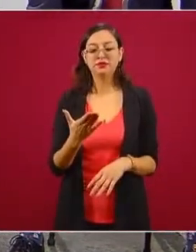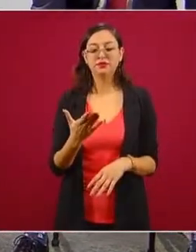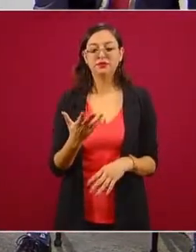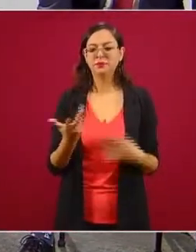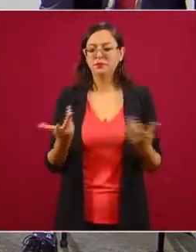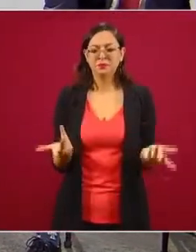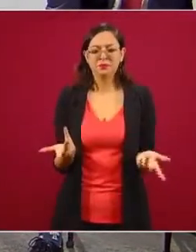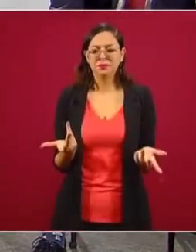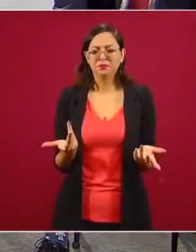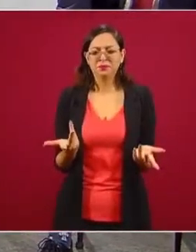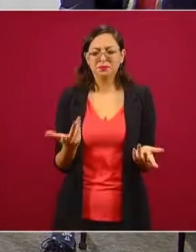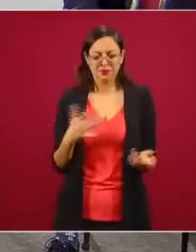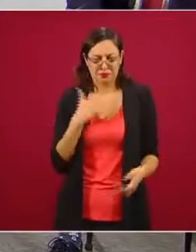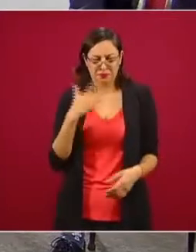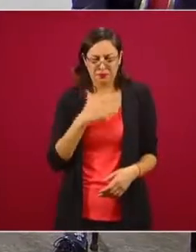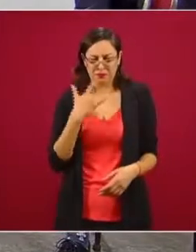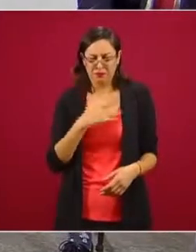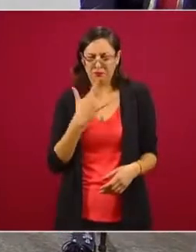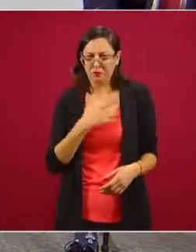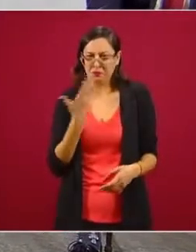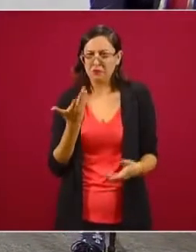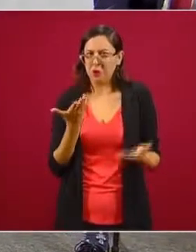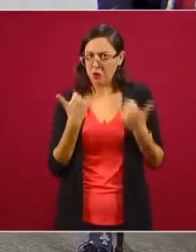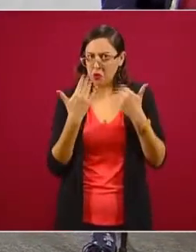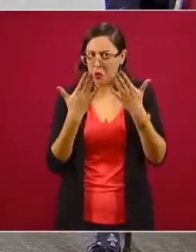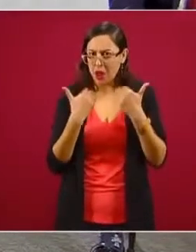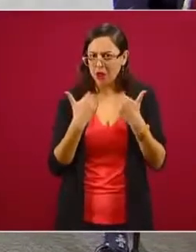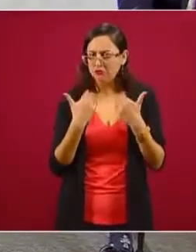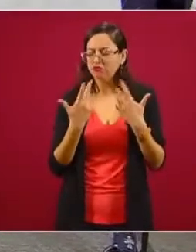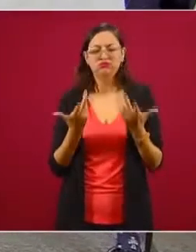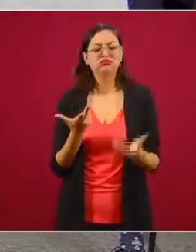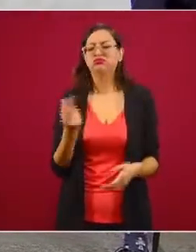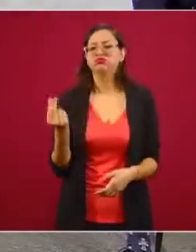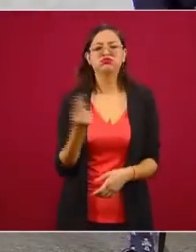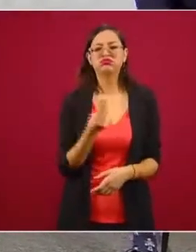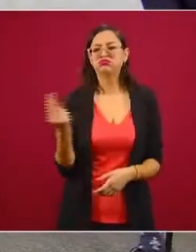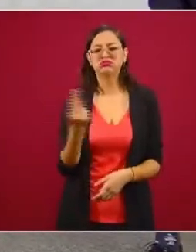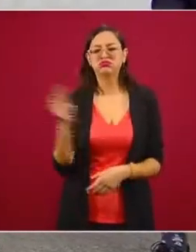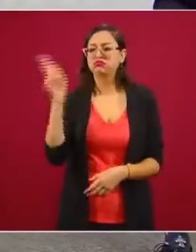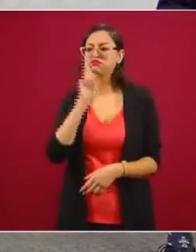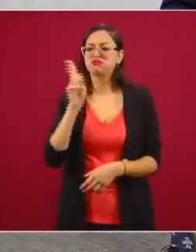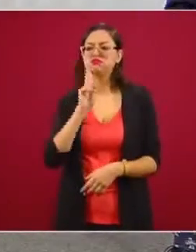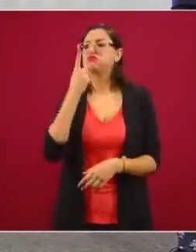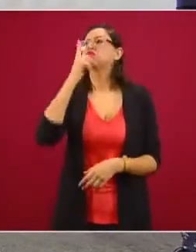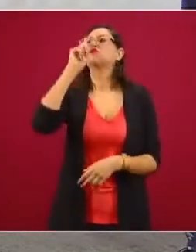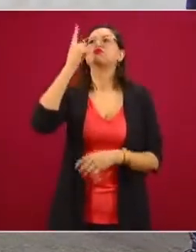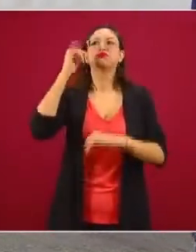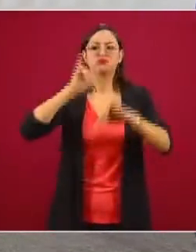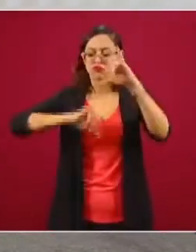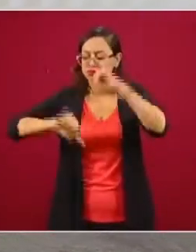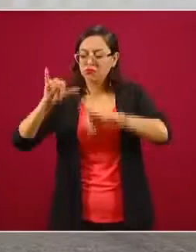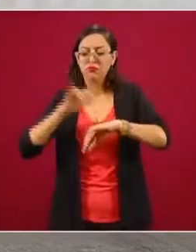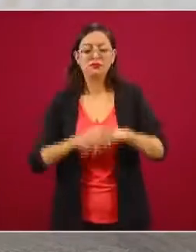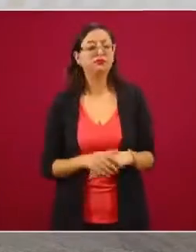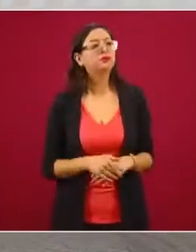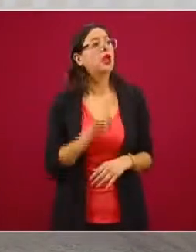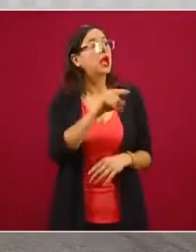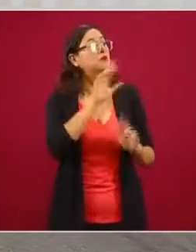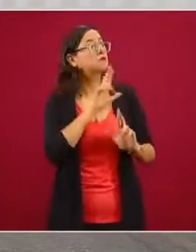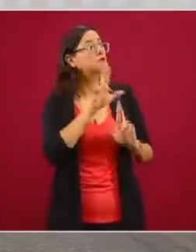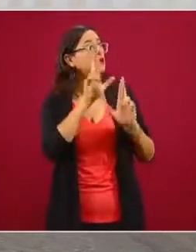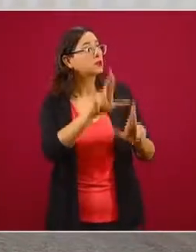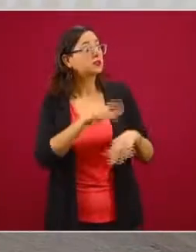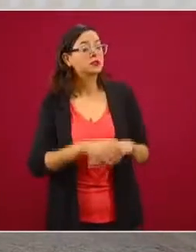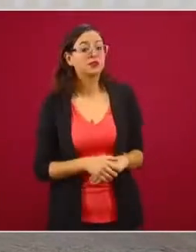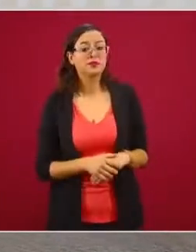pues no hay los síntomas, entonces que no se necesita la prueba. Aún no tiene los resultados de